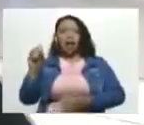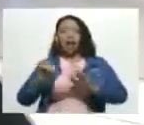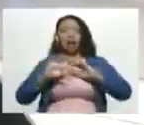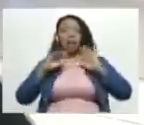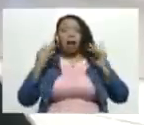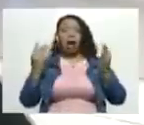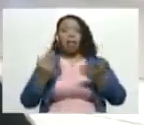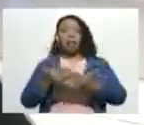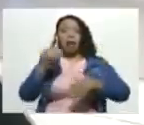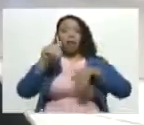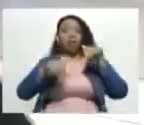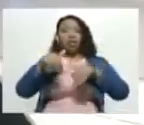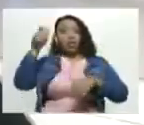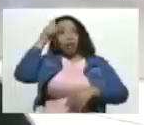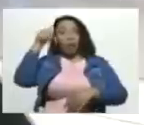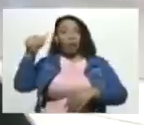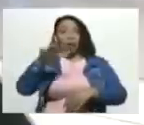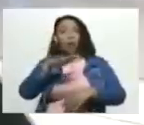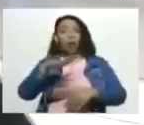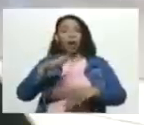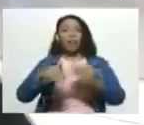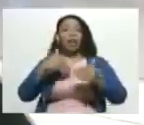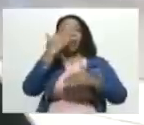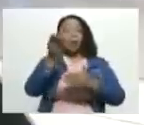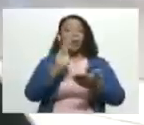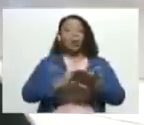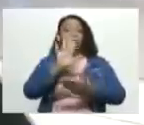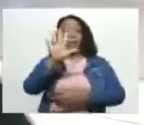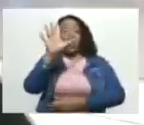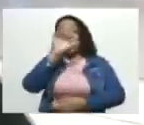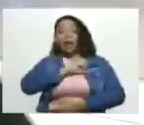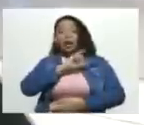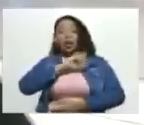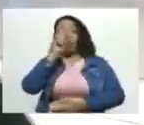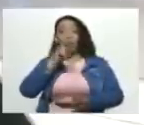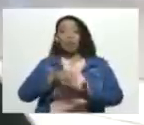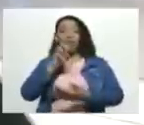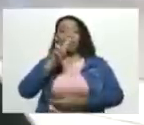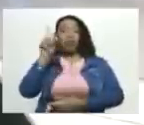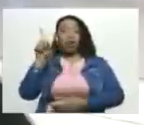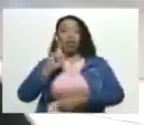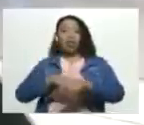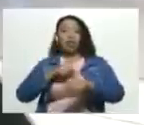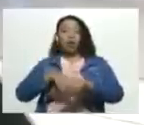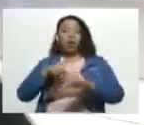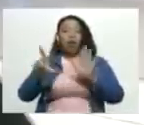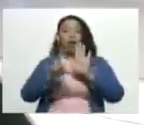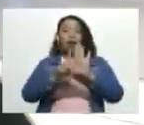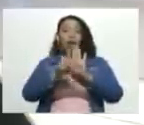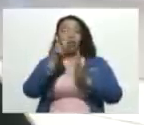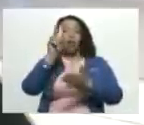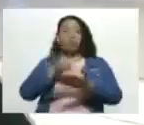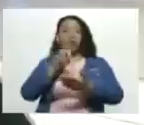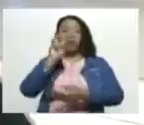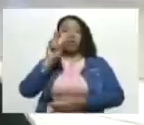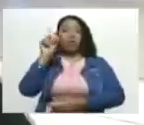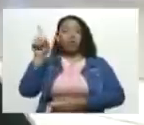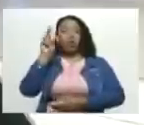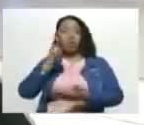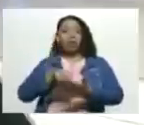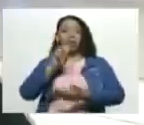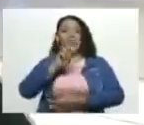con el voto del pueblo y que luego instalada el 5 de enero del 2021 para el periodo legislativo 2021 2026